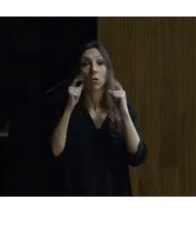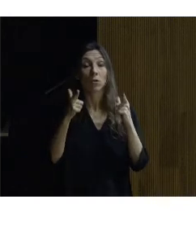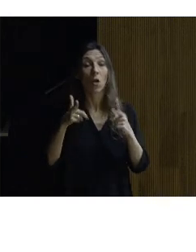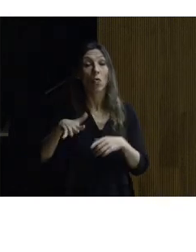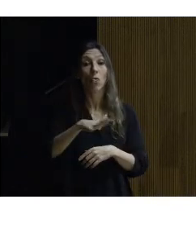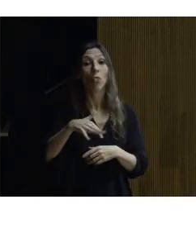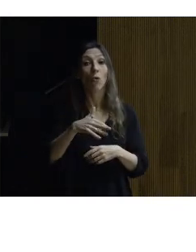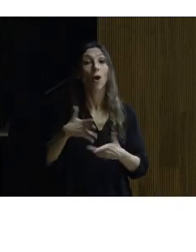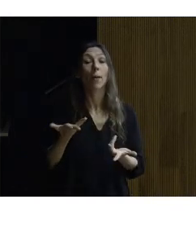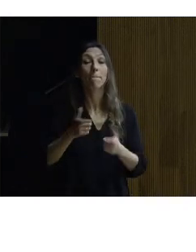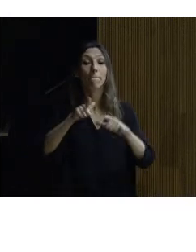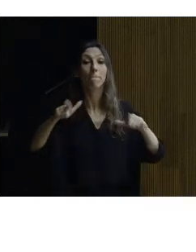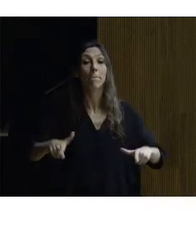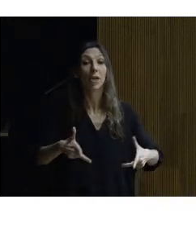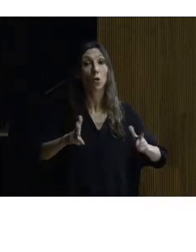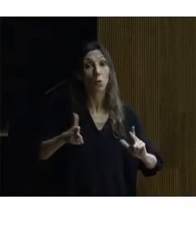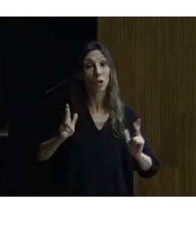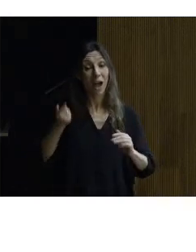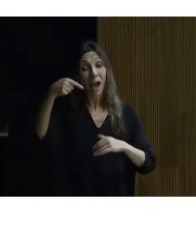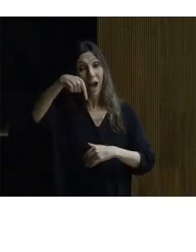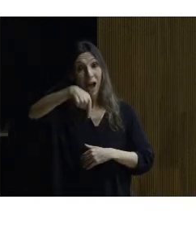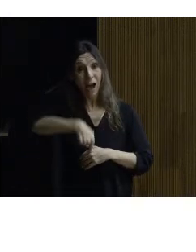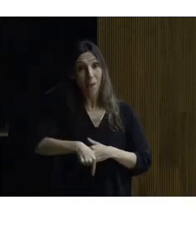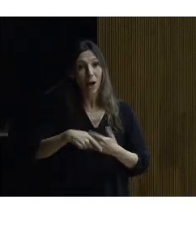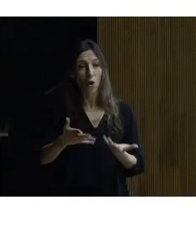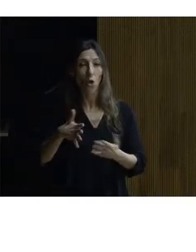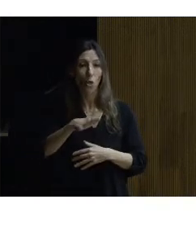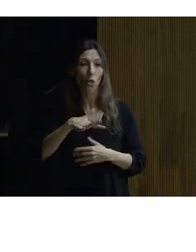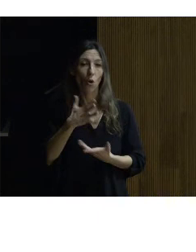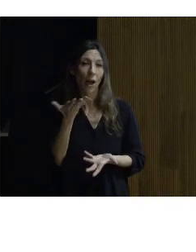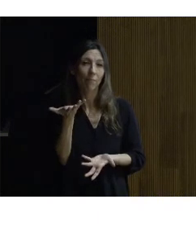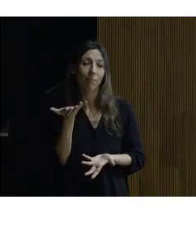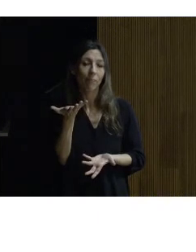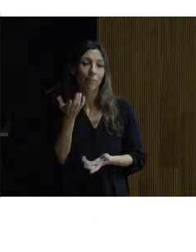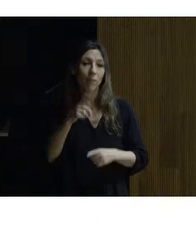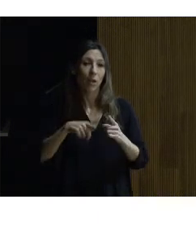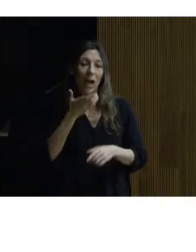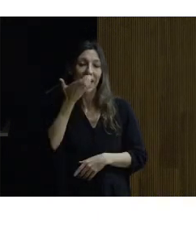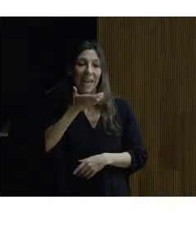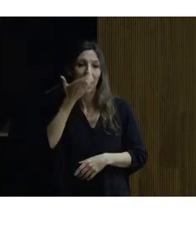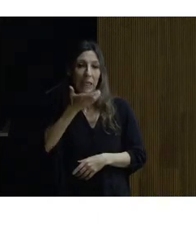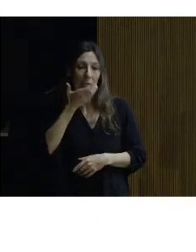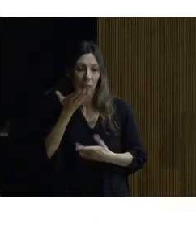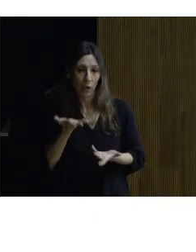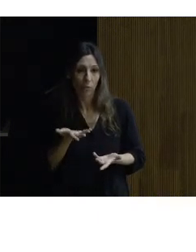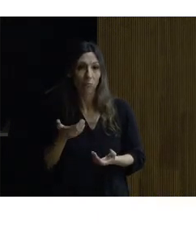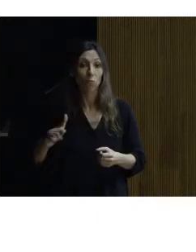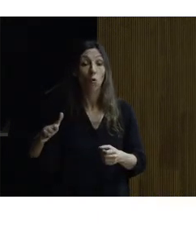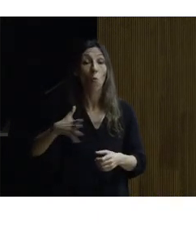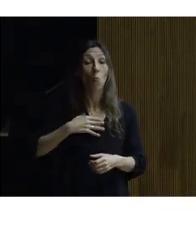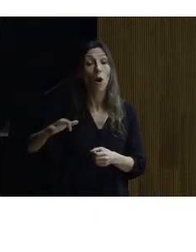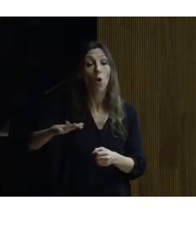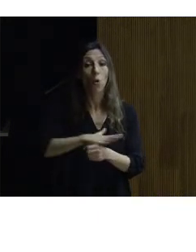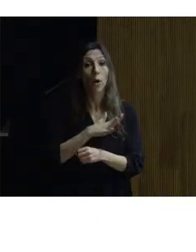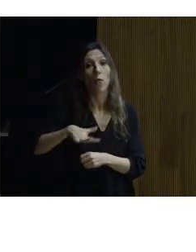butacas debajo de él hay un plenum que es el que se utiliza para la climatización ahí fue donde nos permitió poder cubrir la totalidad del patio de butacas